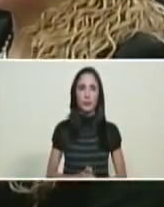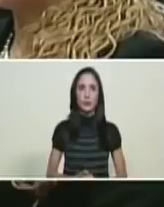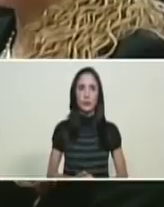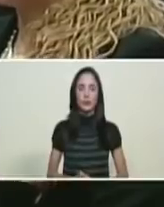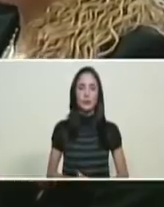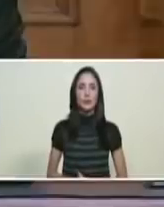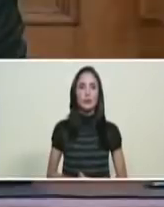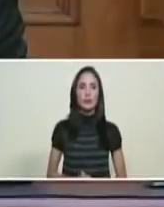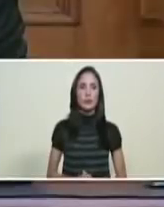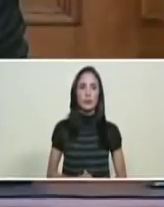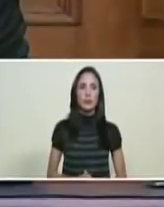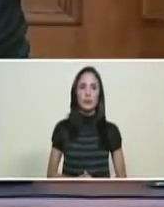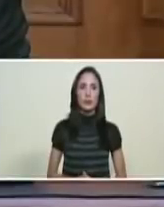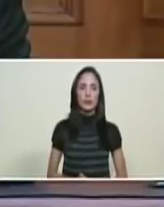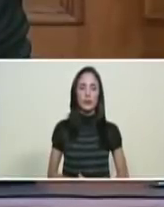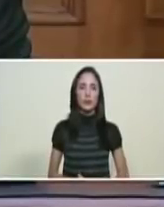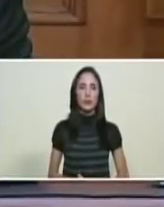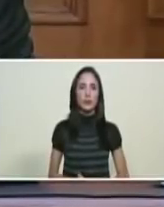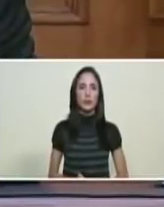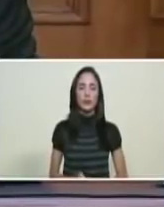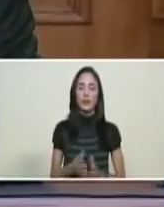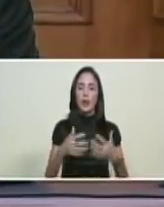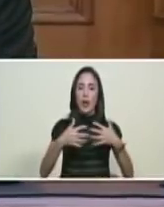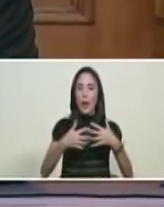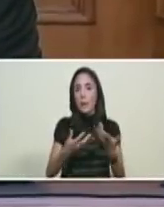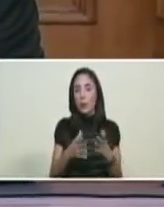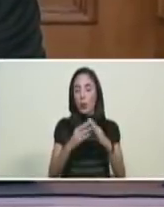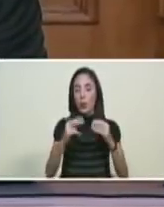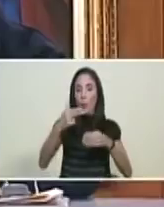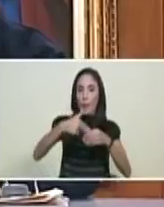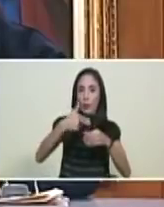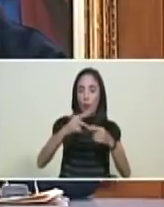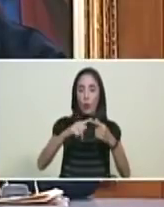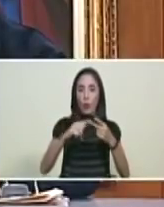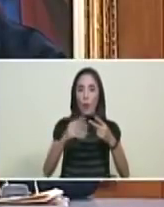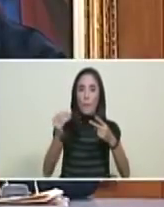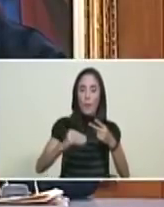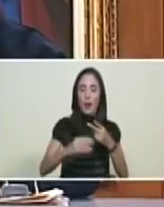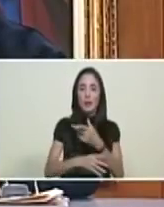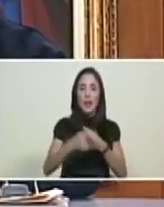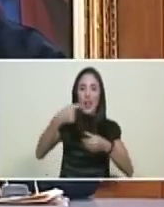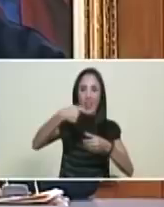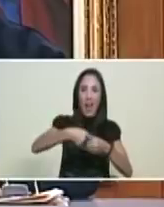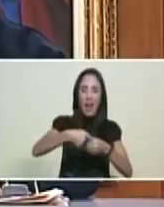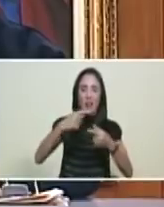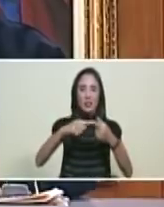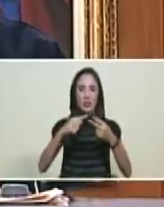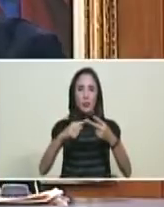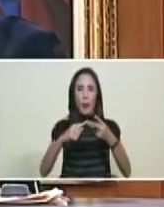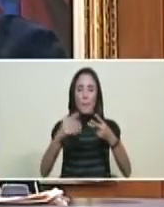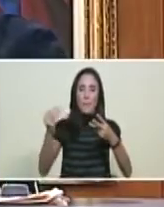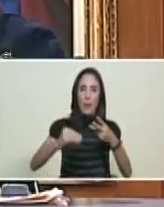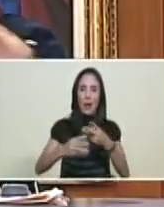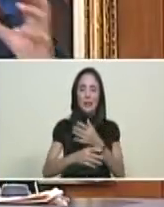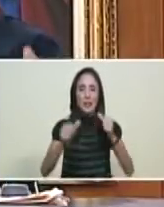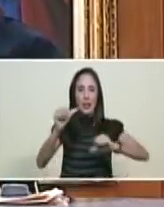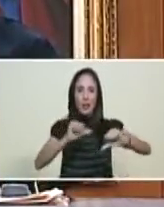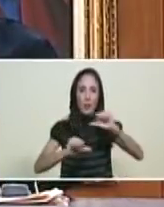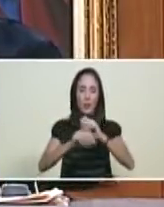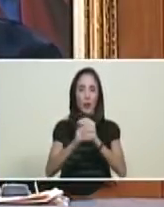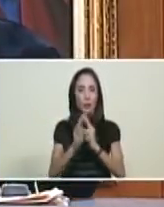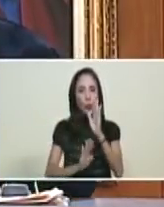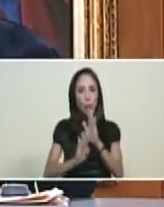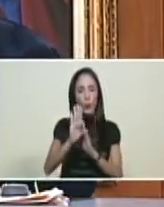el petróleo el gas la petroquímica instrumentos palanca para la liberación